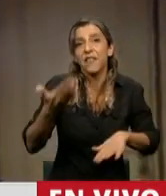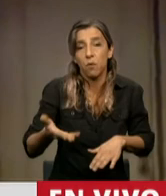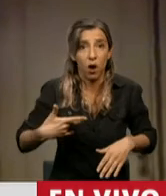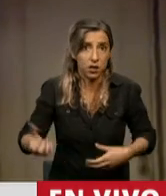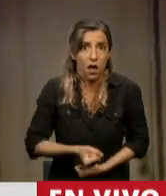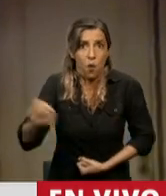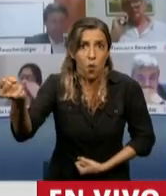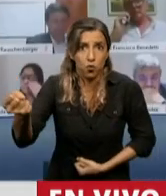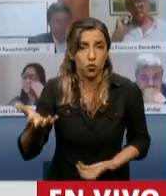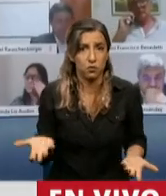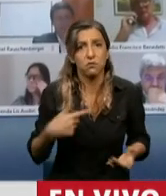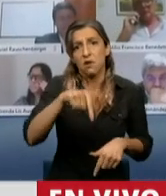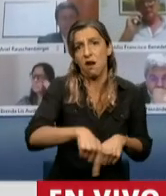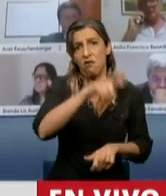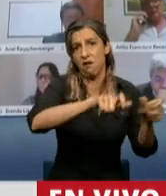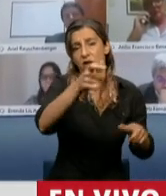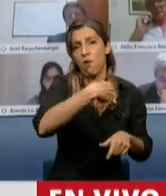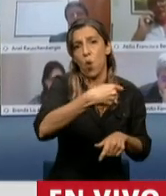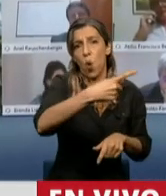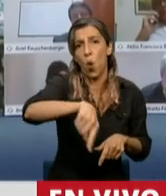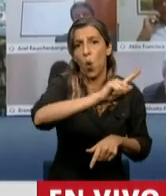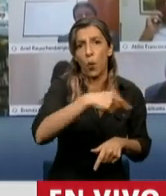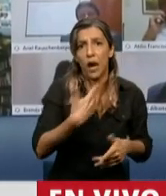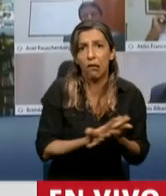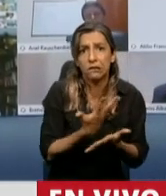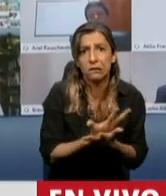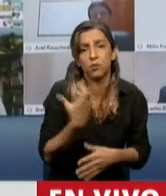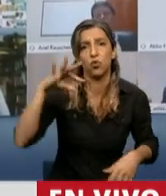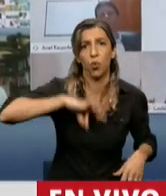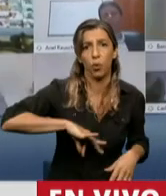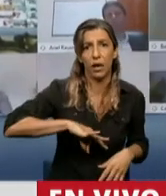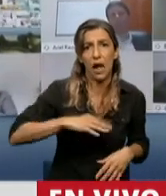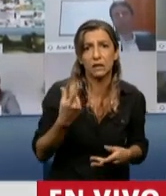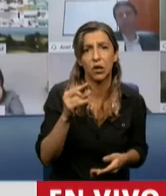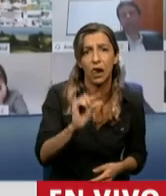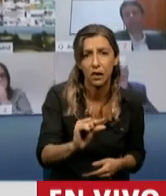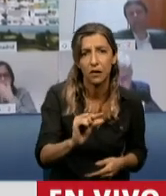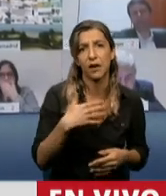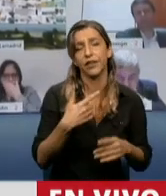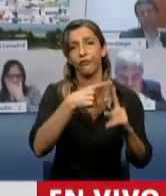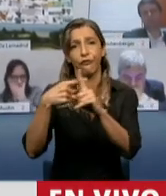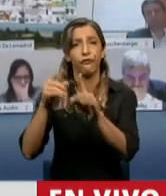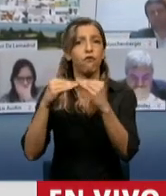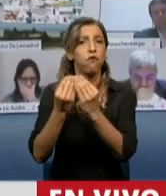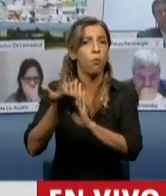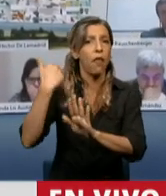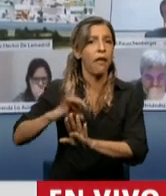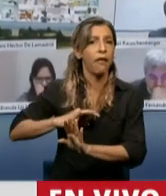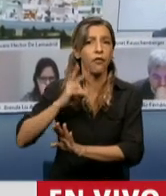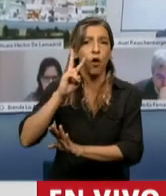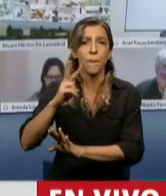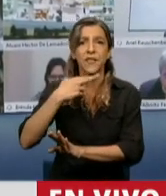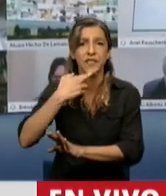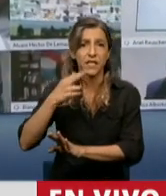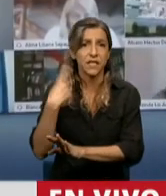ajuste y ahí están otros jubilados penando por sus jubilaciones porque no le respetan la fórmula que se votó en el 2017 que